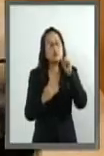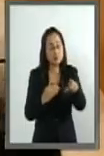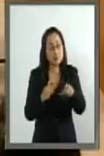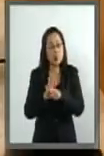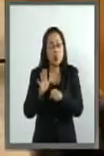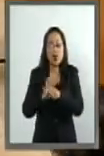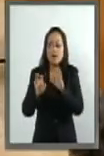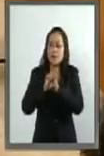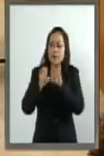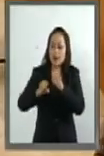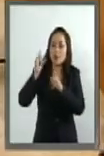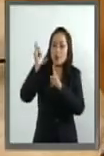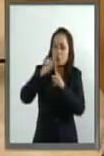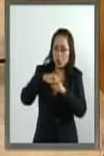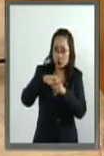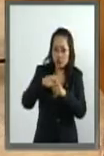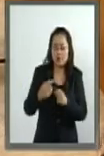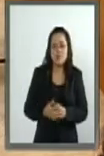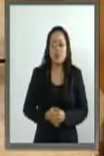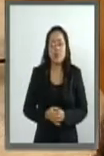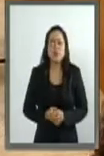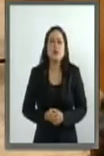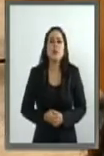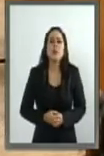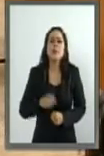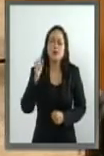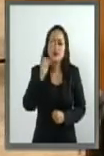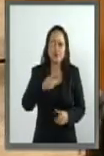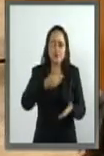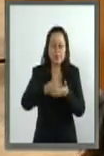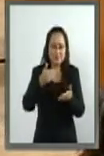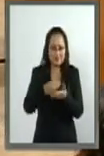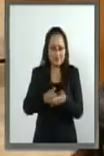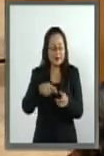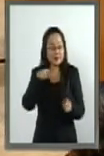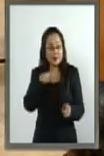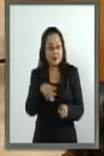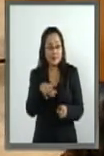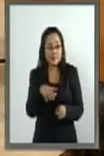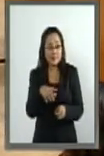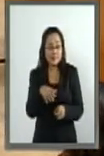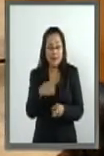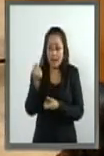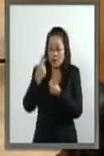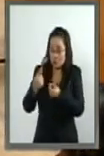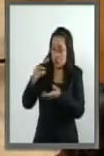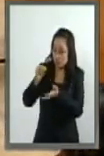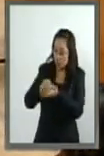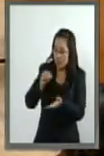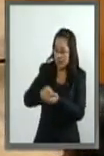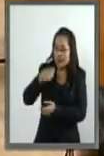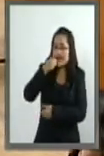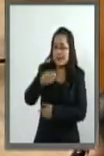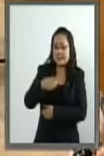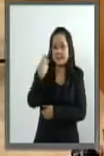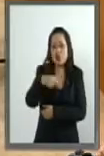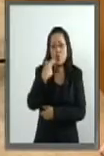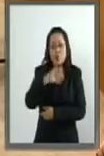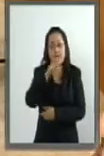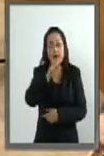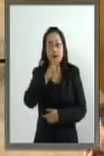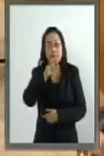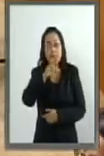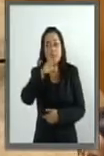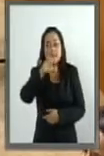los condones. Aún hoy en día, algunos insisten en llamarles preservativos.